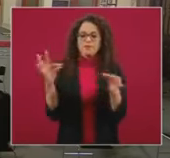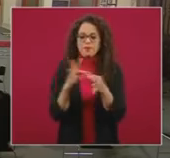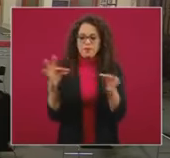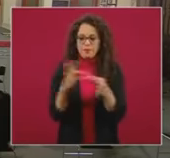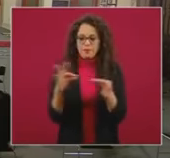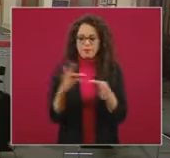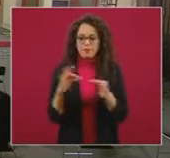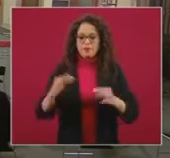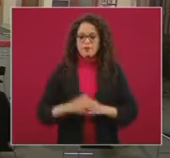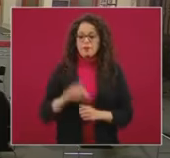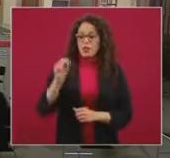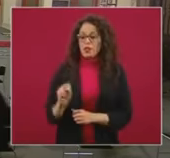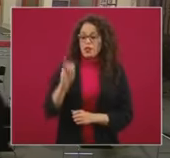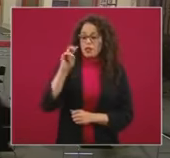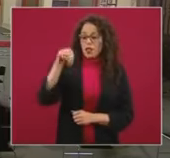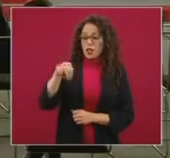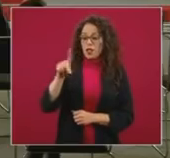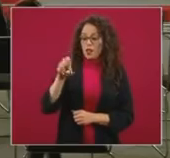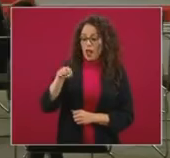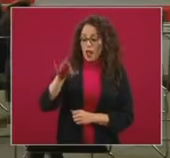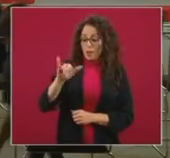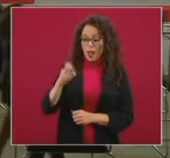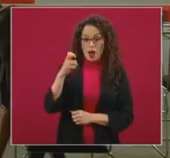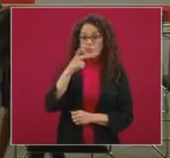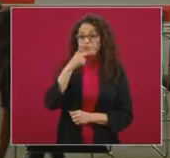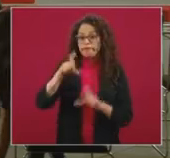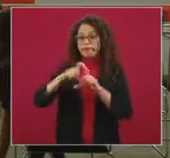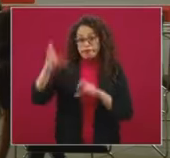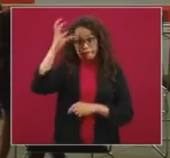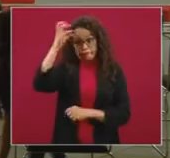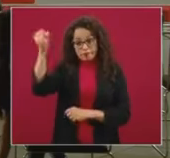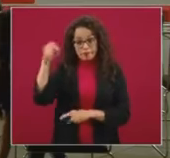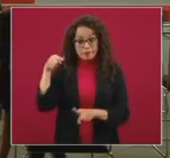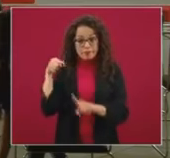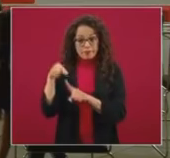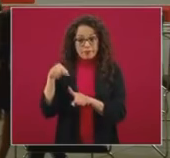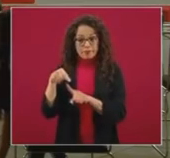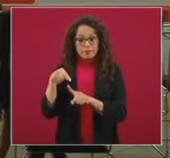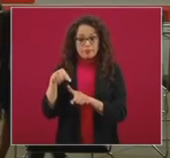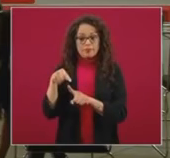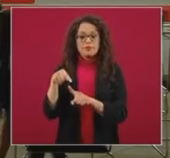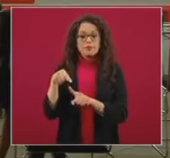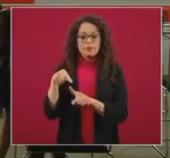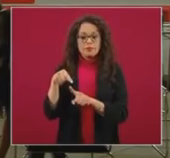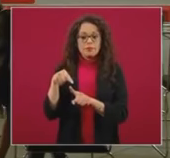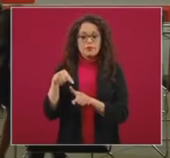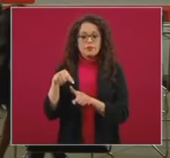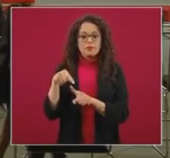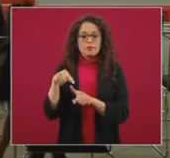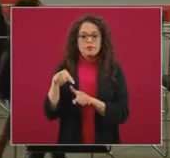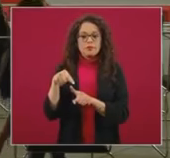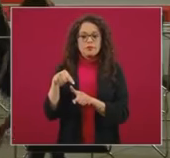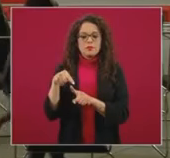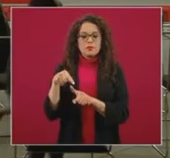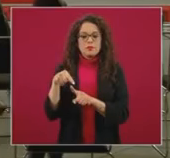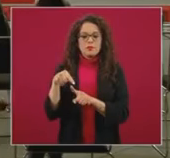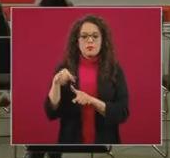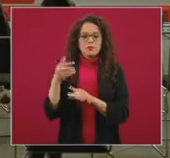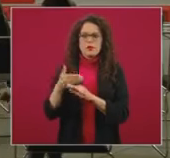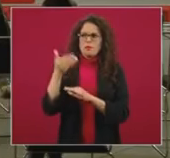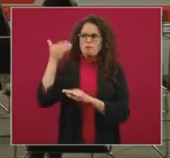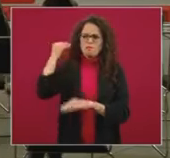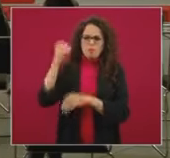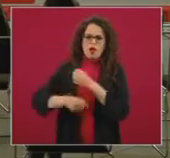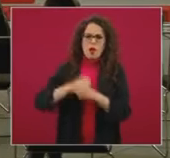efectivamente, sindemia es un término que acuñó hace un par de décadas un